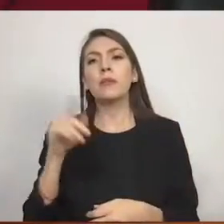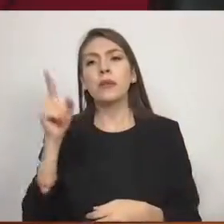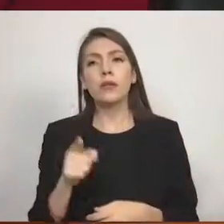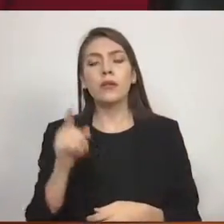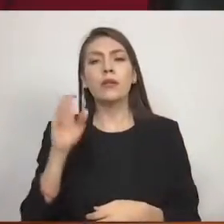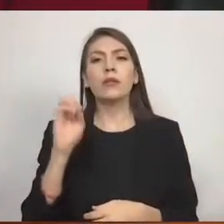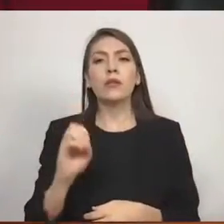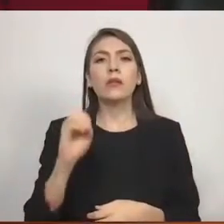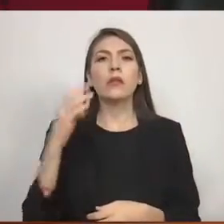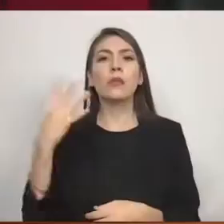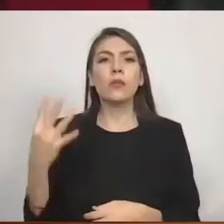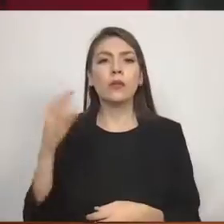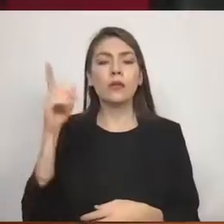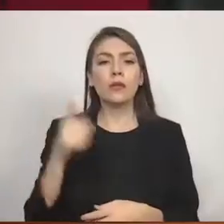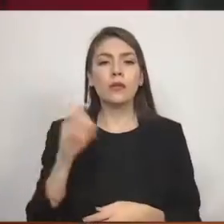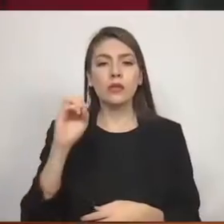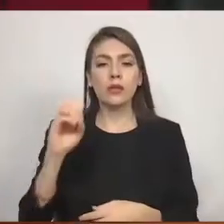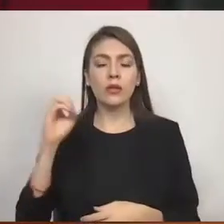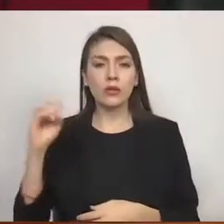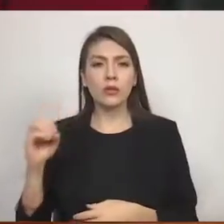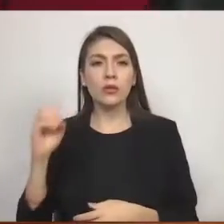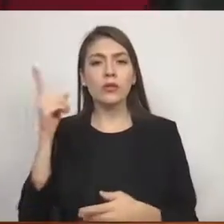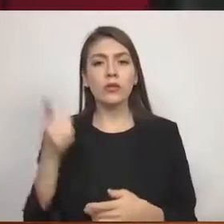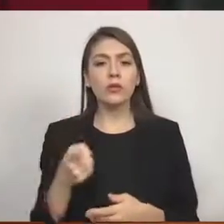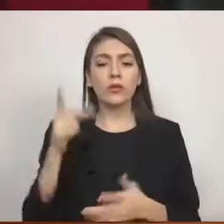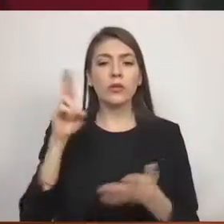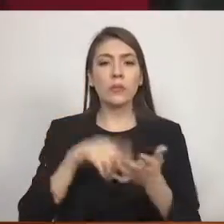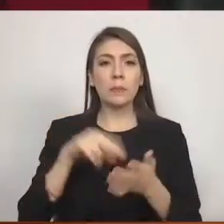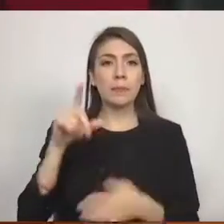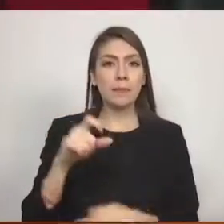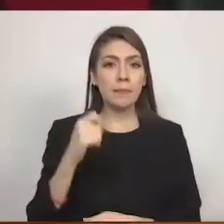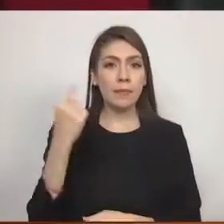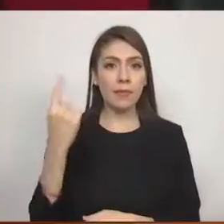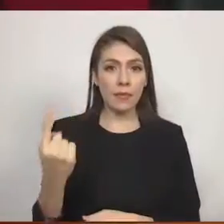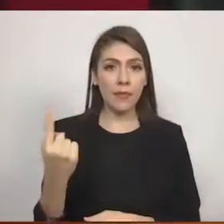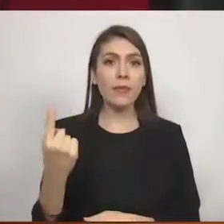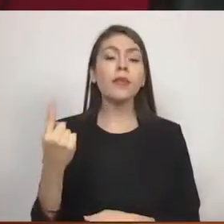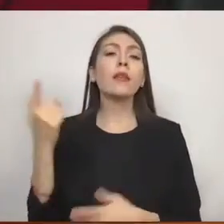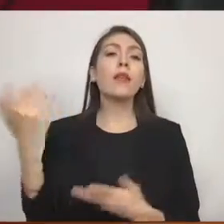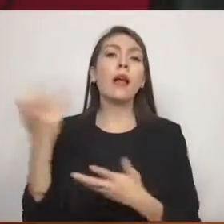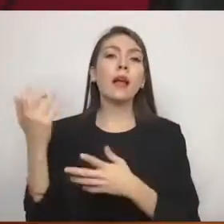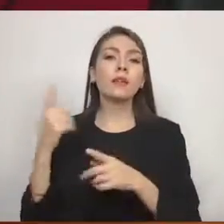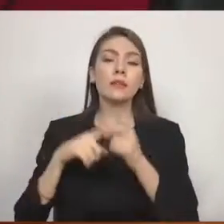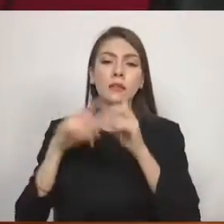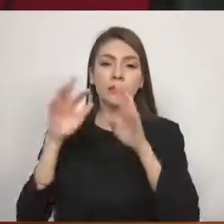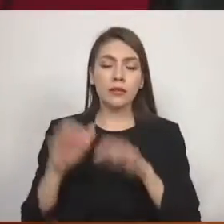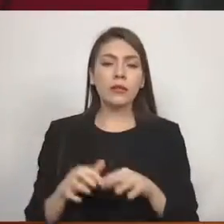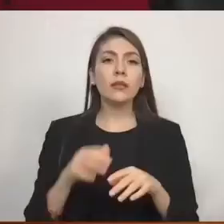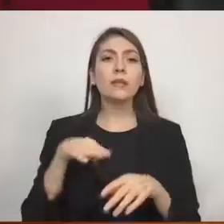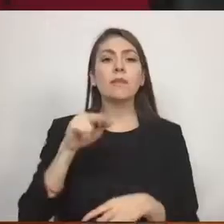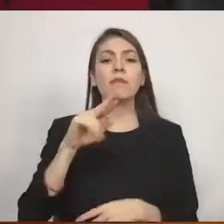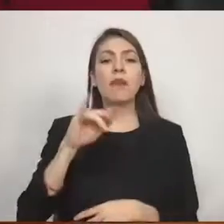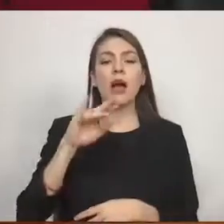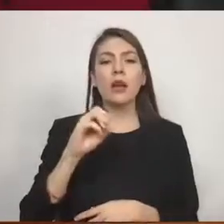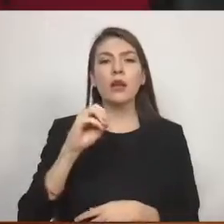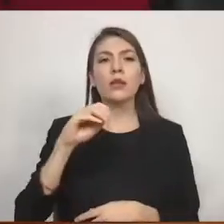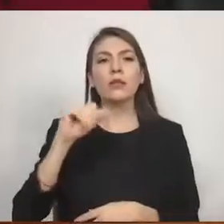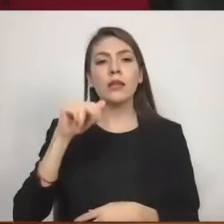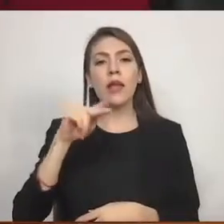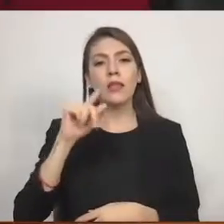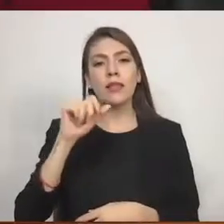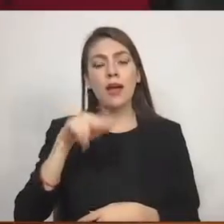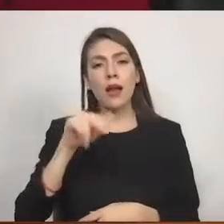2021, remitido por el licenciado Mario Santana Carvajal, presidente municipal de Villa Victoria,